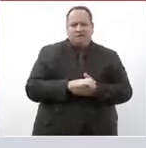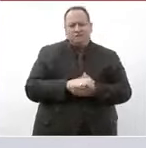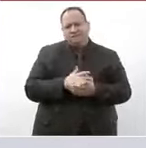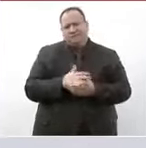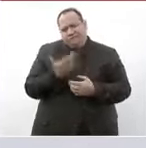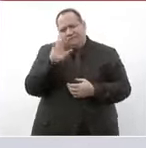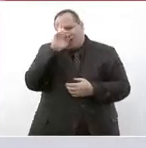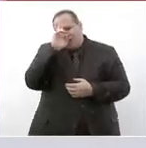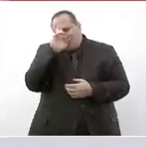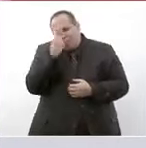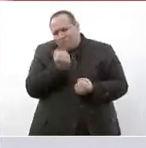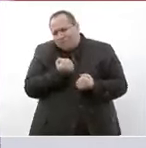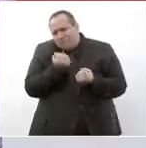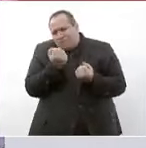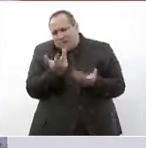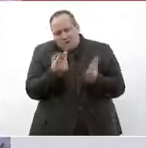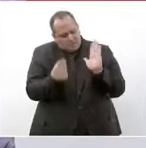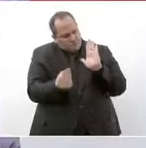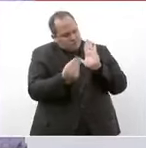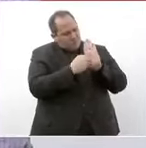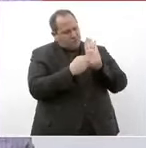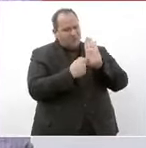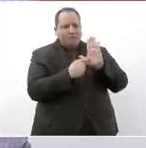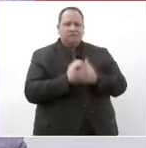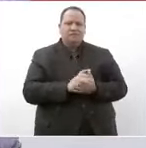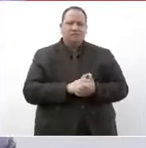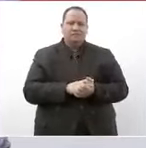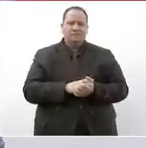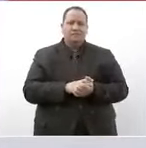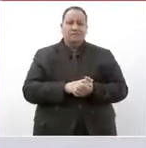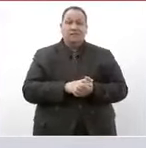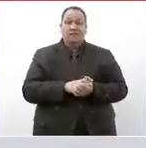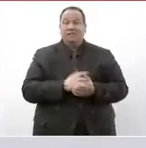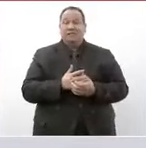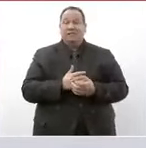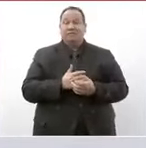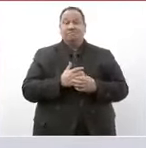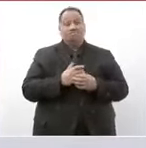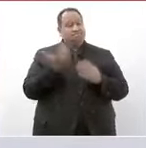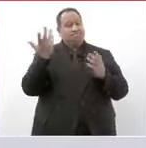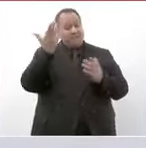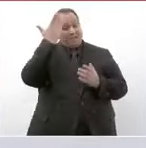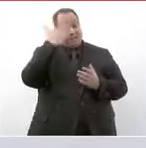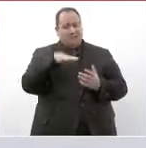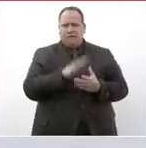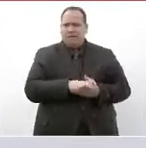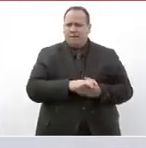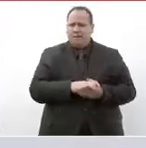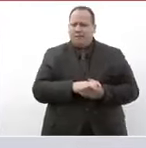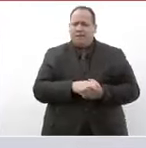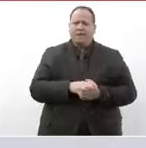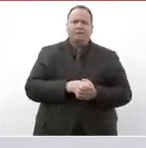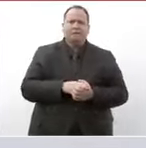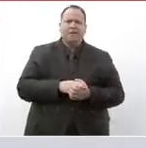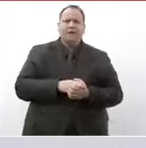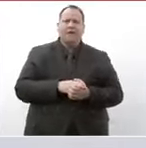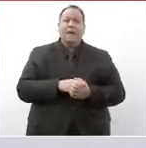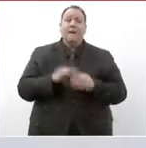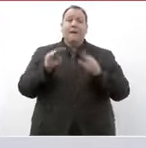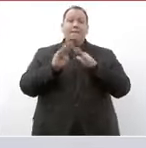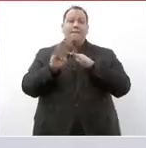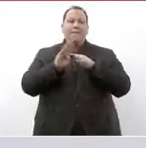todo respeto de que las ciudades de